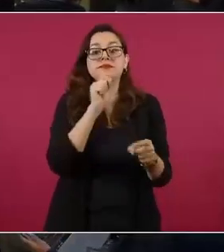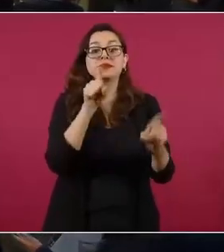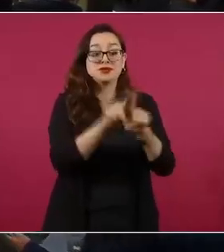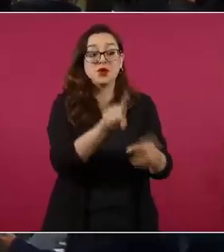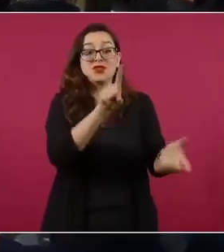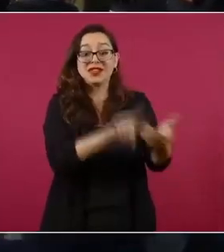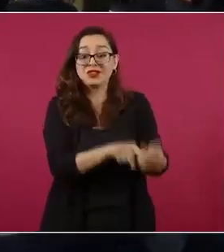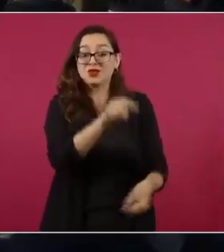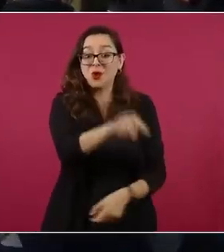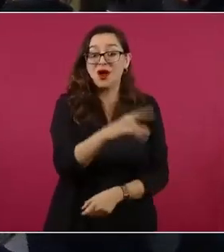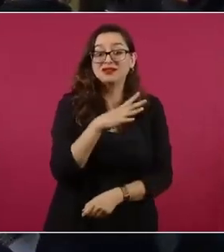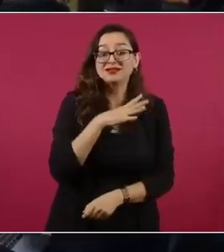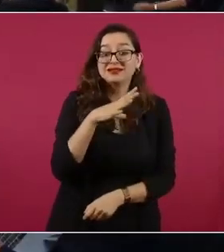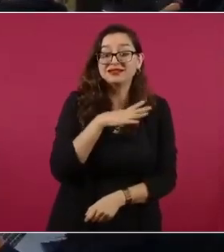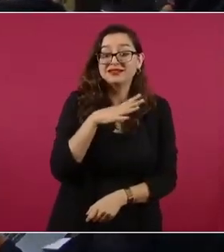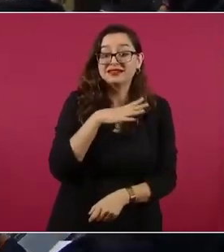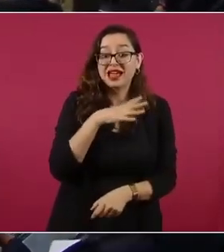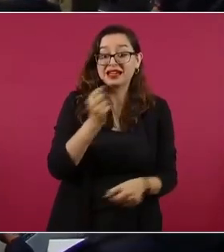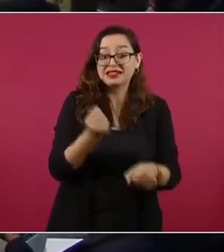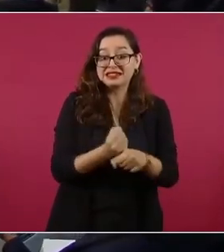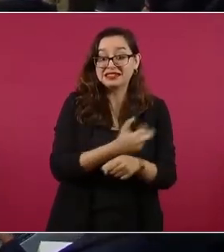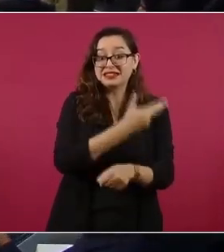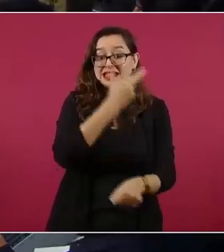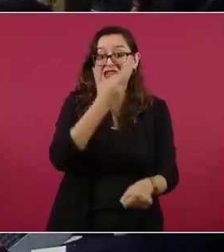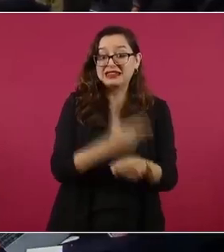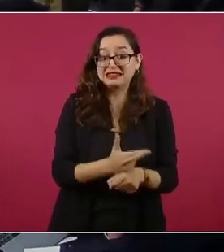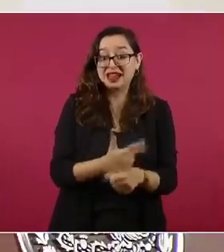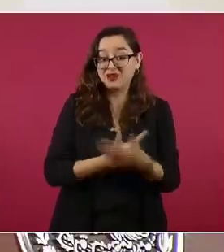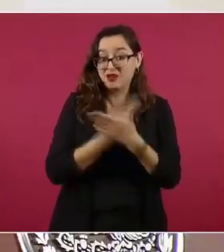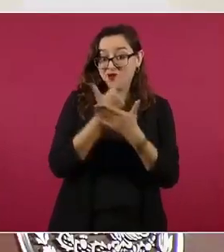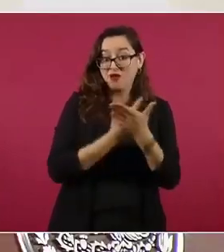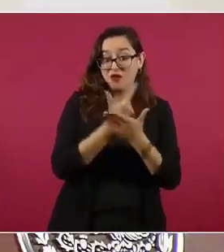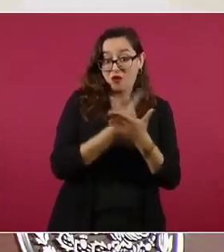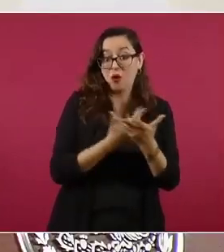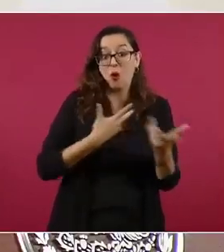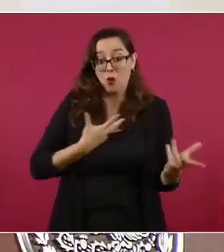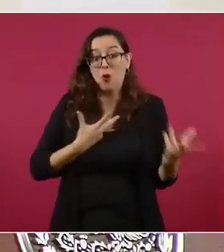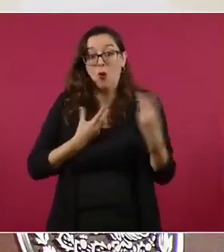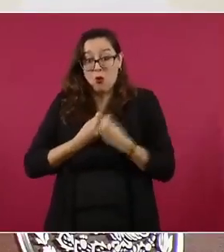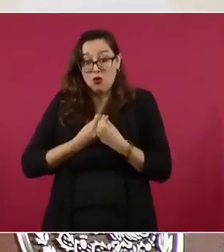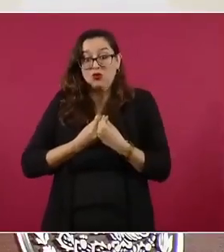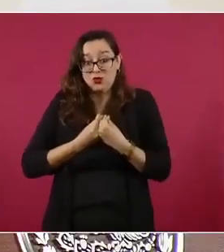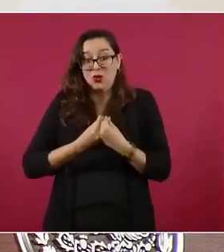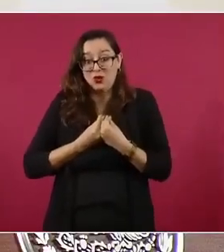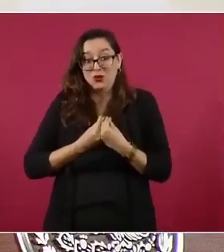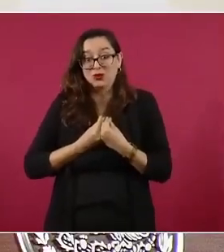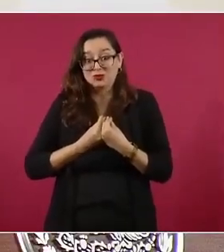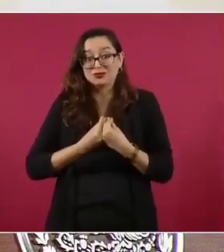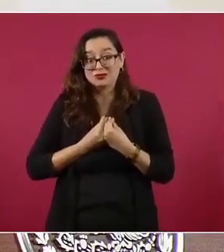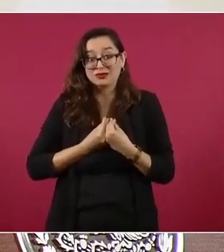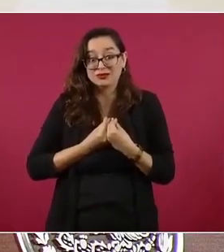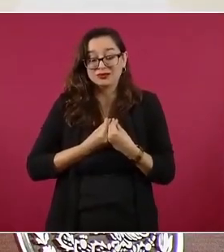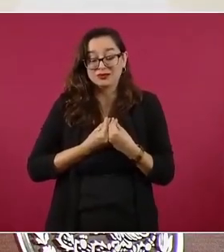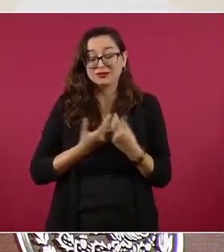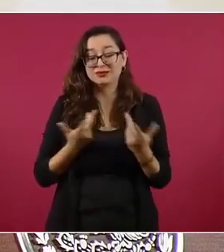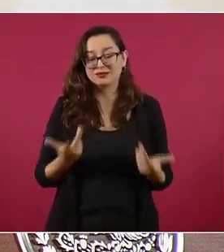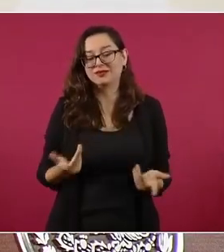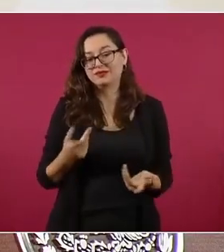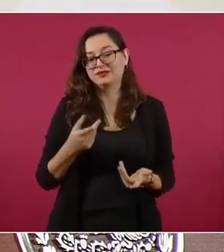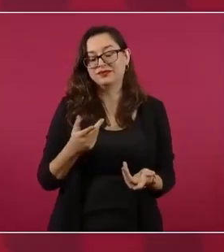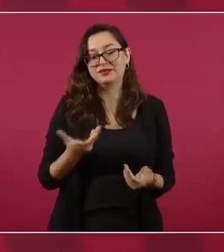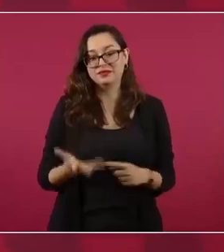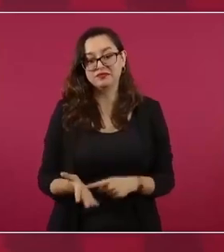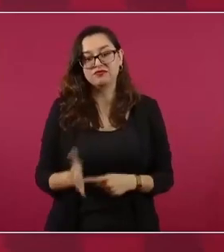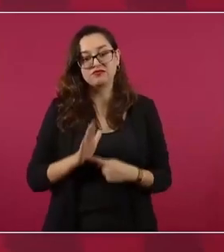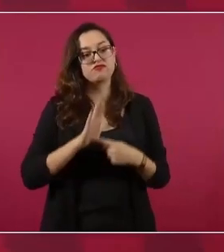en Las Vegas y le llevó el video